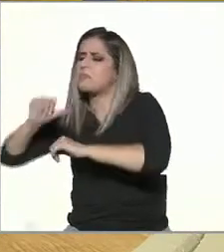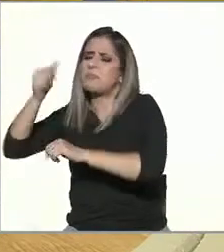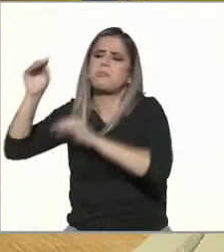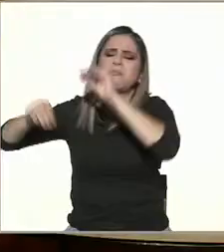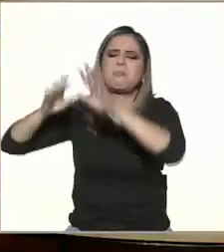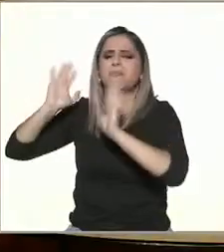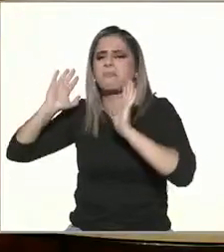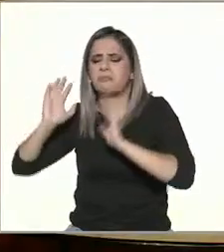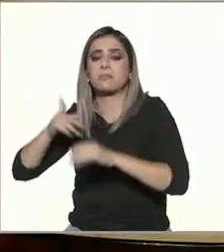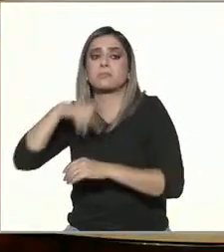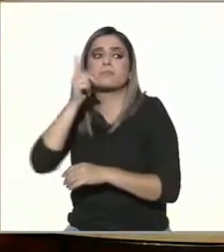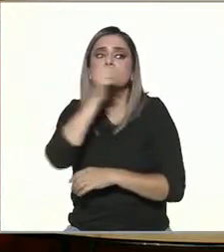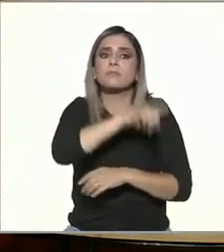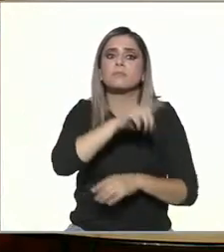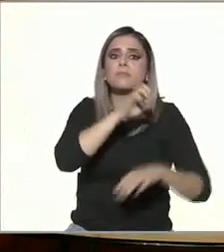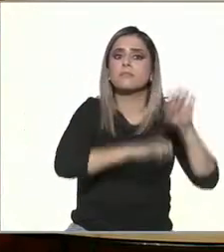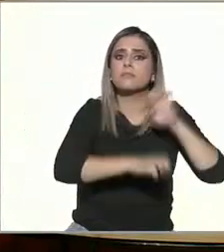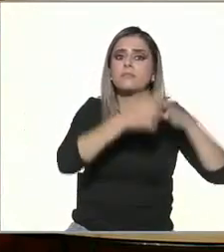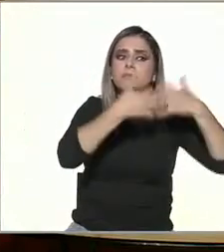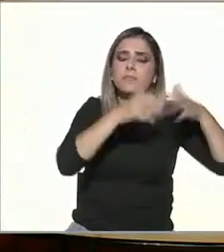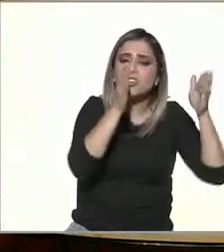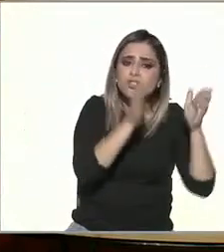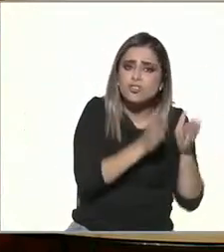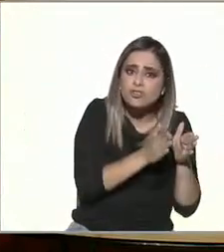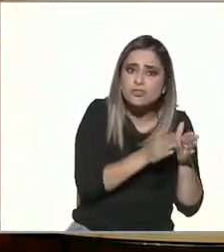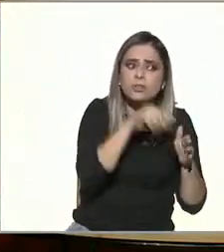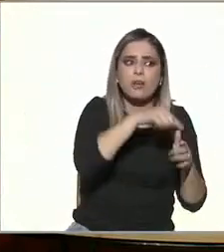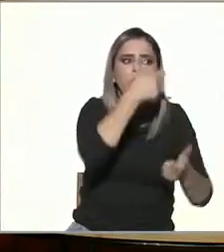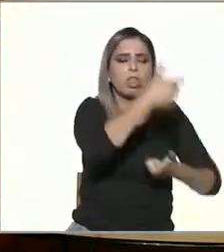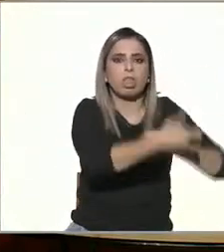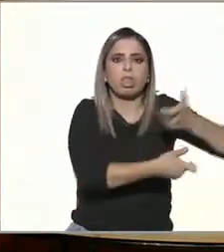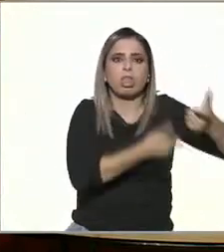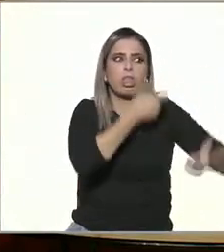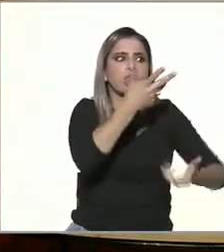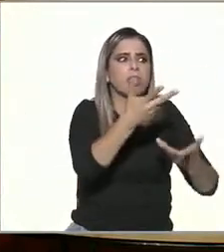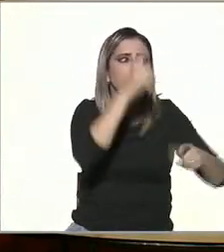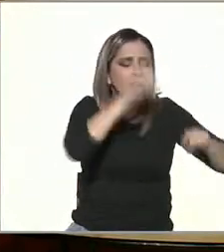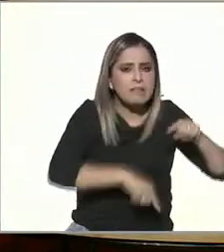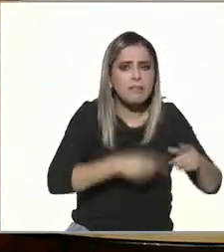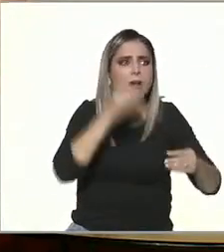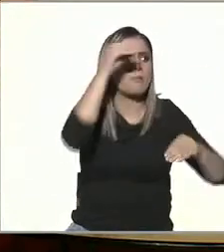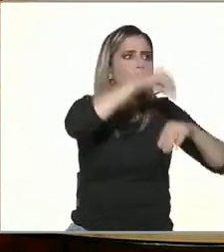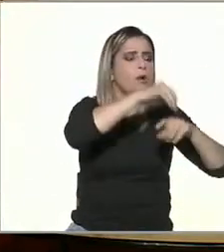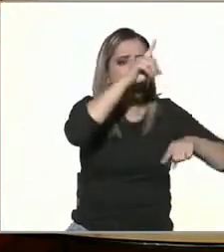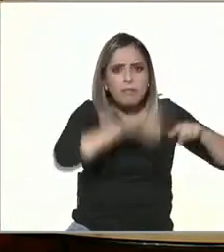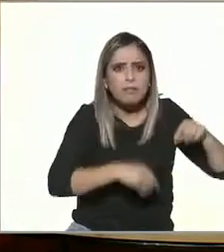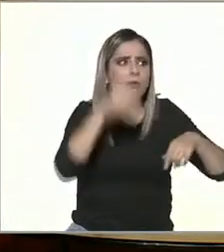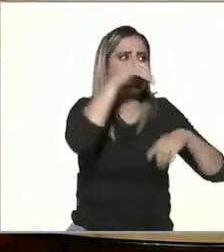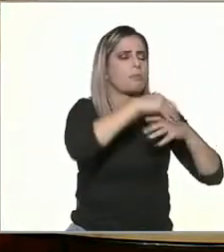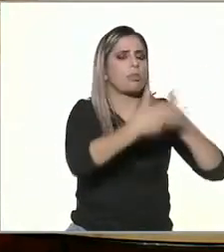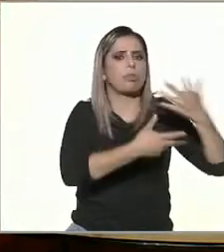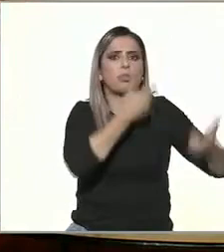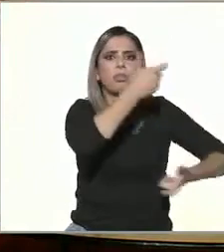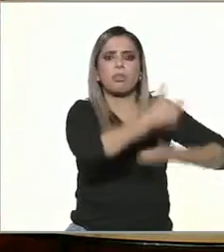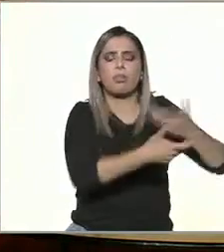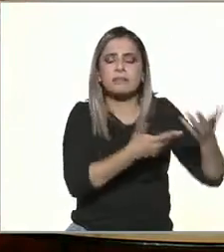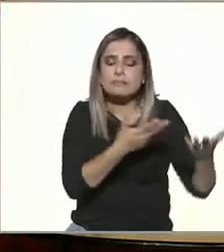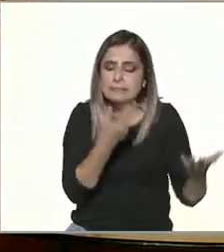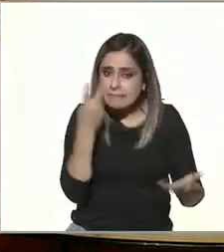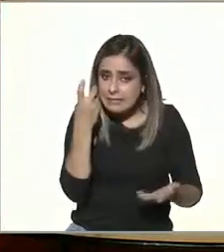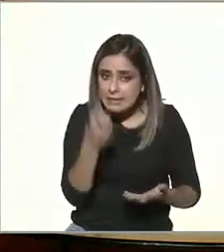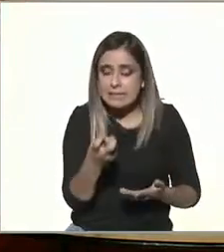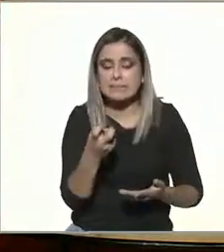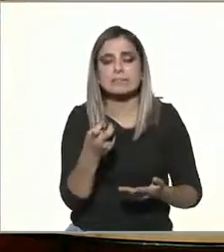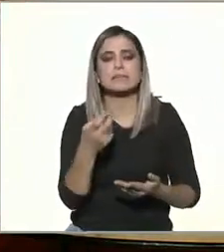tienes que aplicar a la ley laboral cuesta dinero eso es bueno para el emprendimiento eso favorece nuestra economía eso